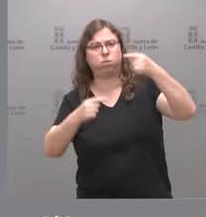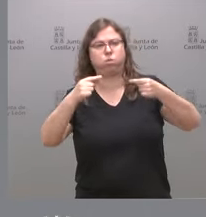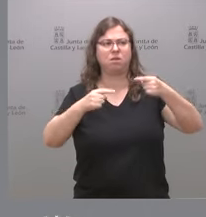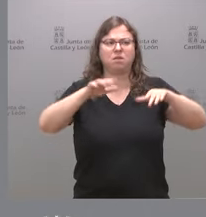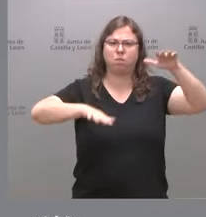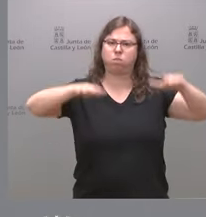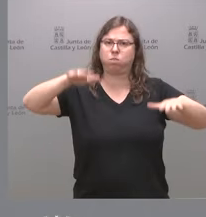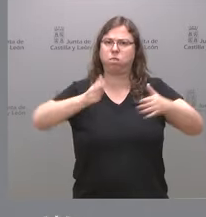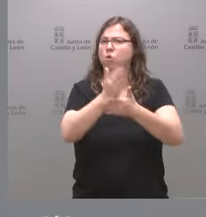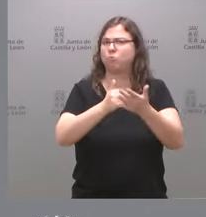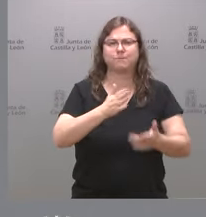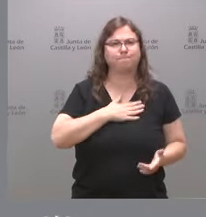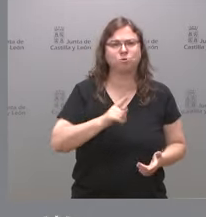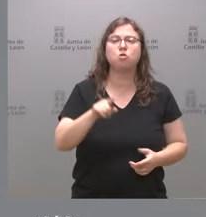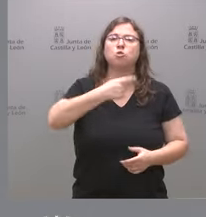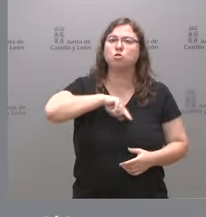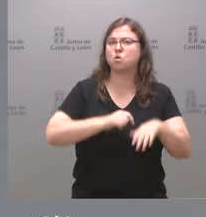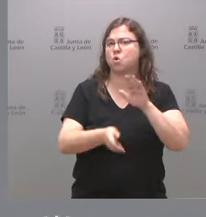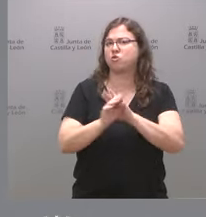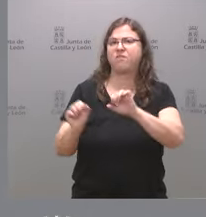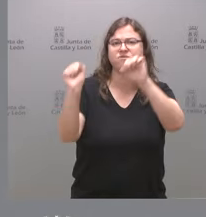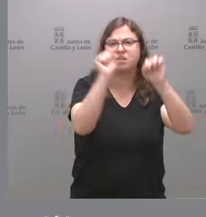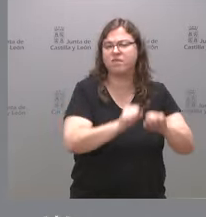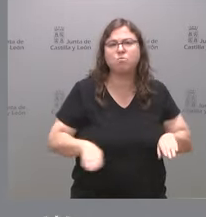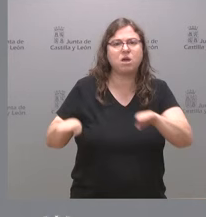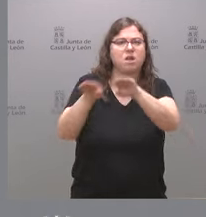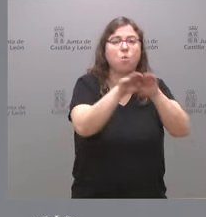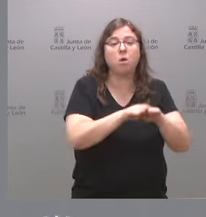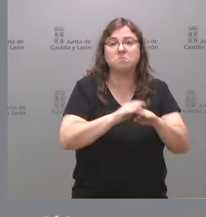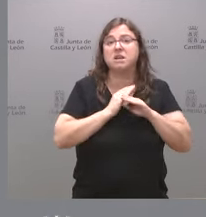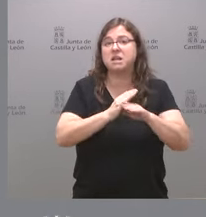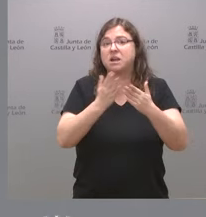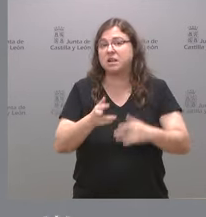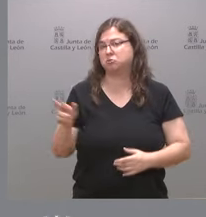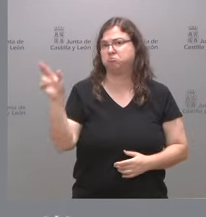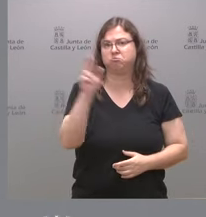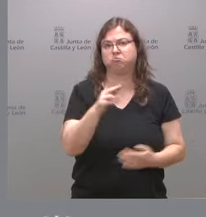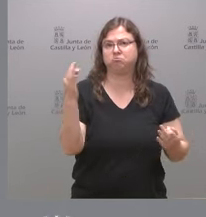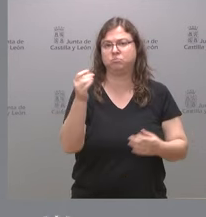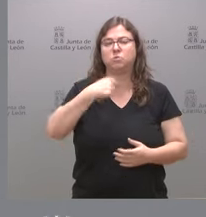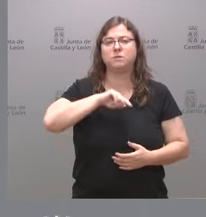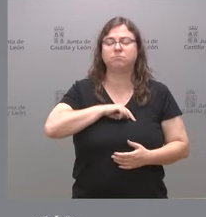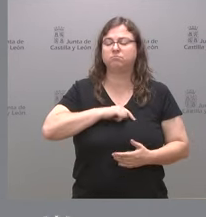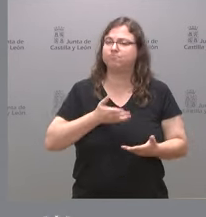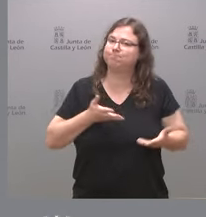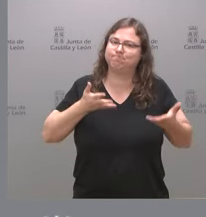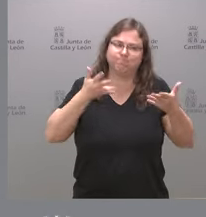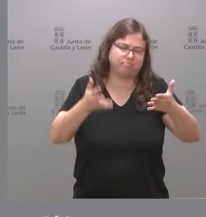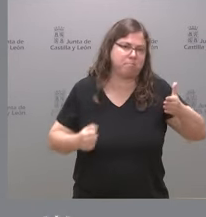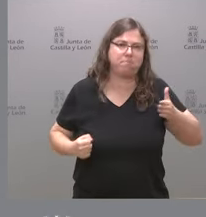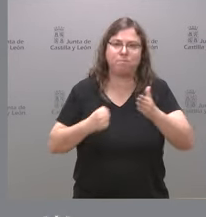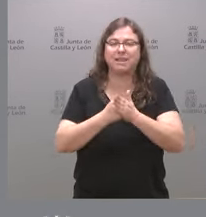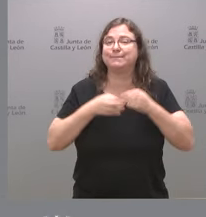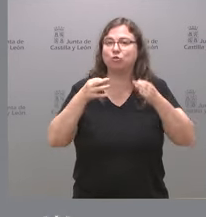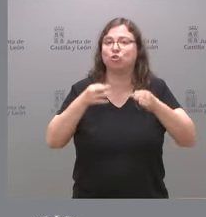comunidades autónomas y otras y nosotros seguimos defendiendo la igualdad. Por lo demás, reiteramos nuestra máxima disposición que hemos hecho